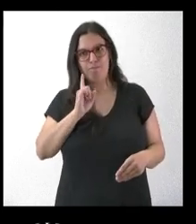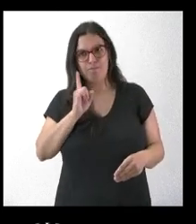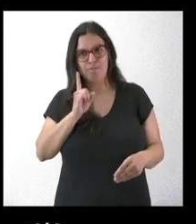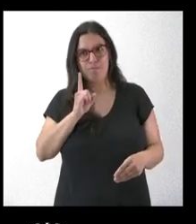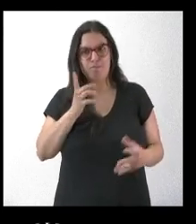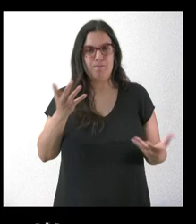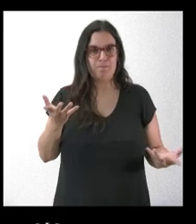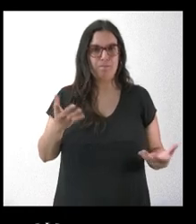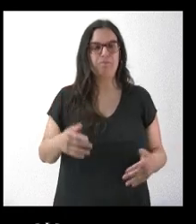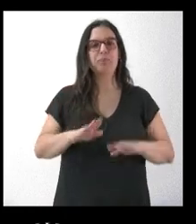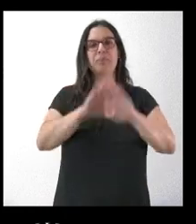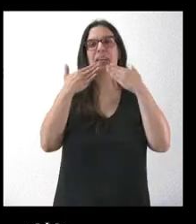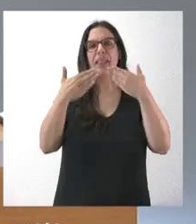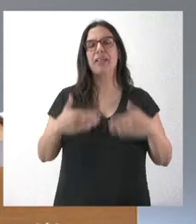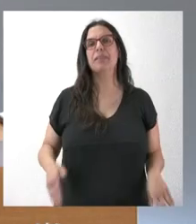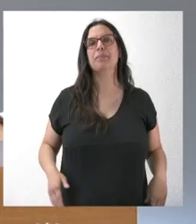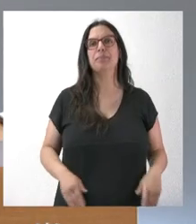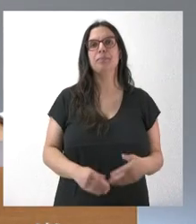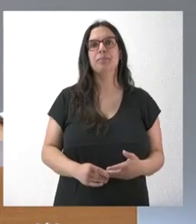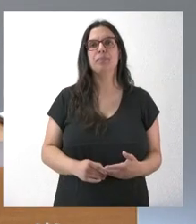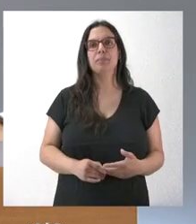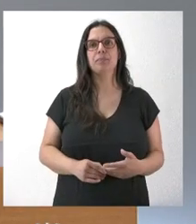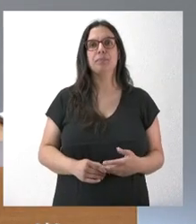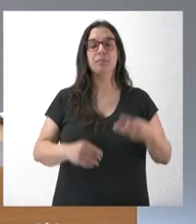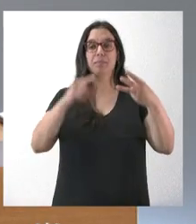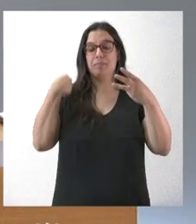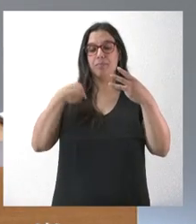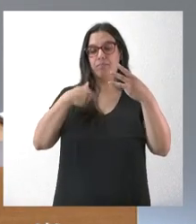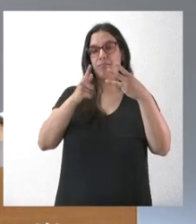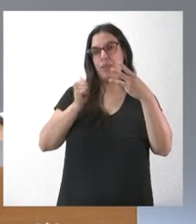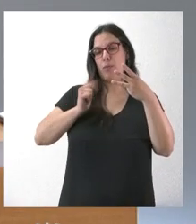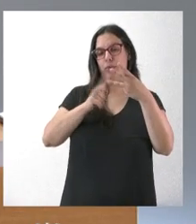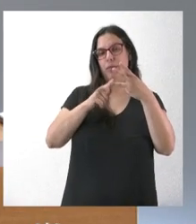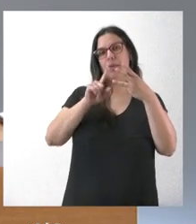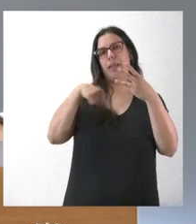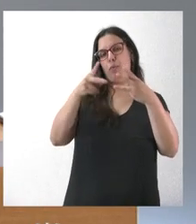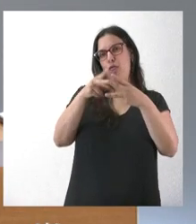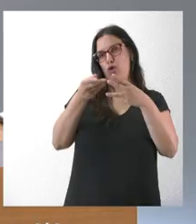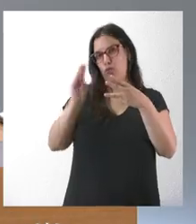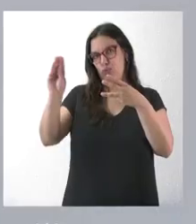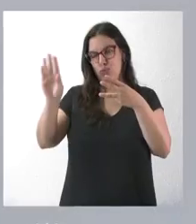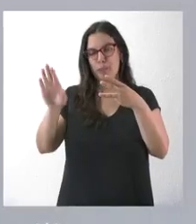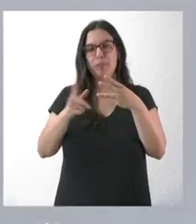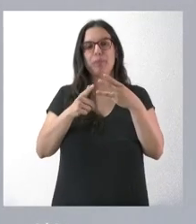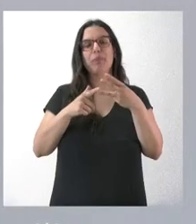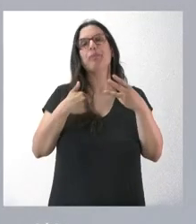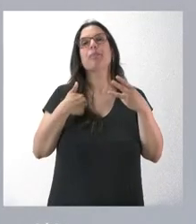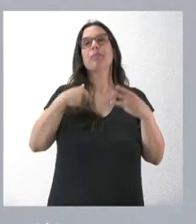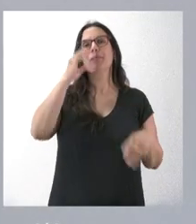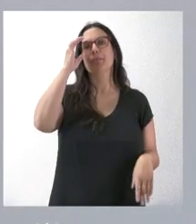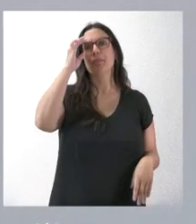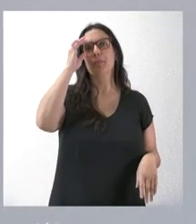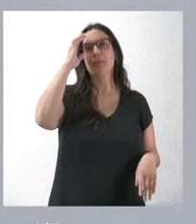contrario me parece referente. Gracias. Quizás sobre el último punto y ya dejo al consejero los dos siguientes específicamente